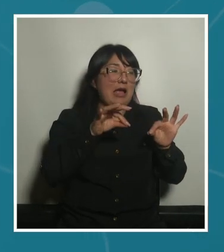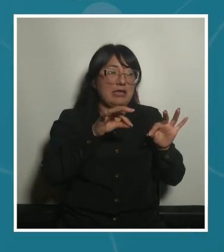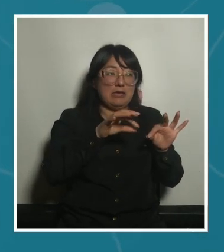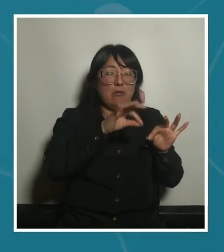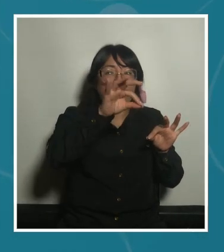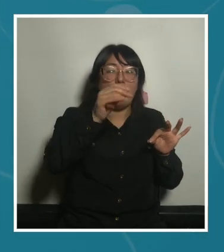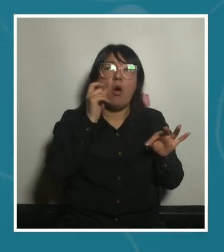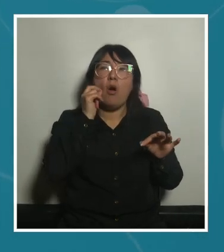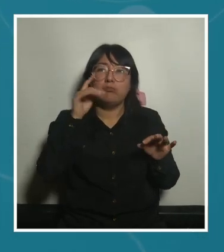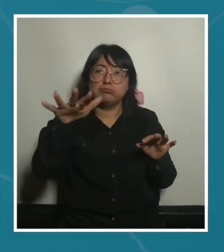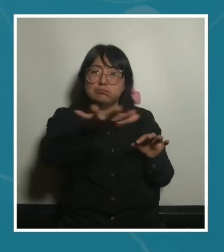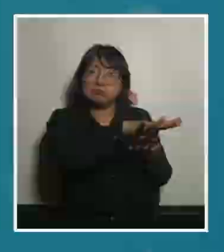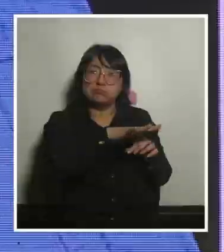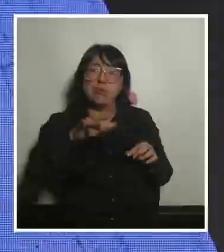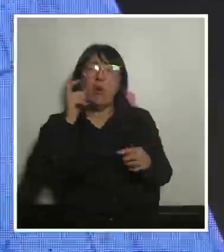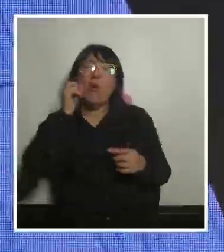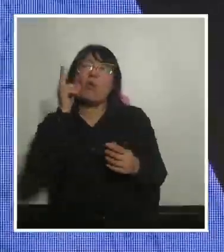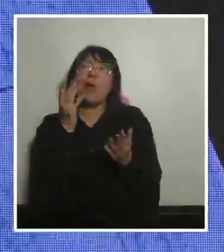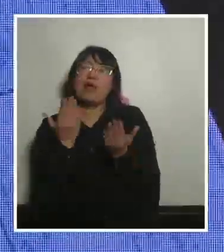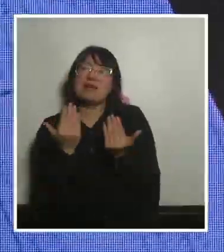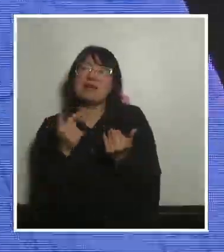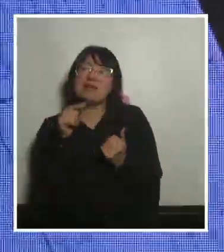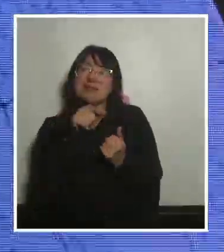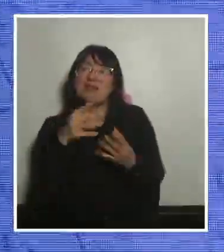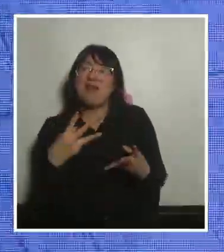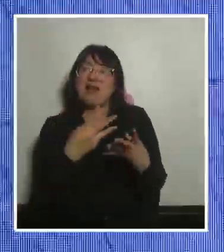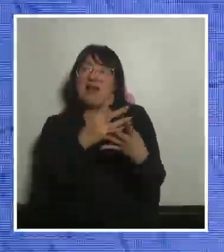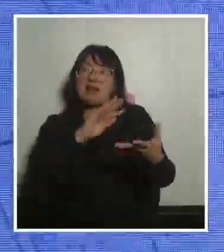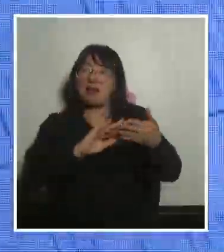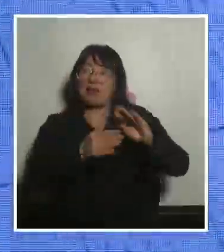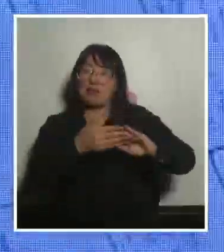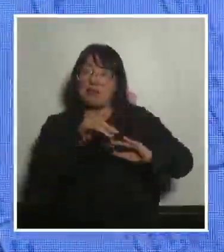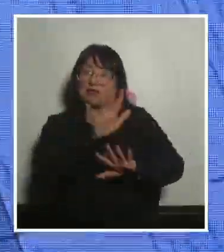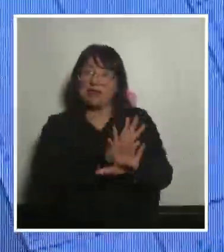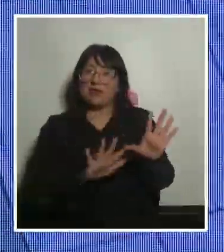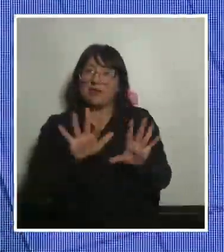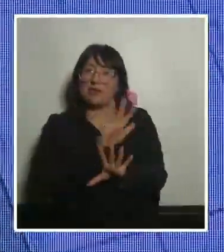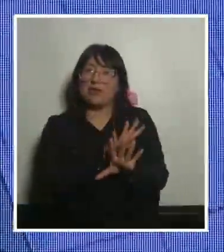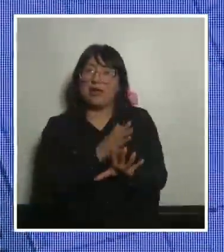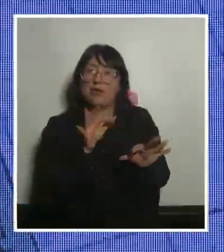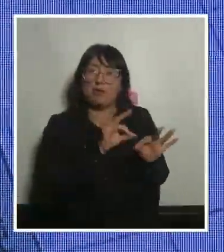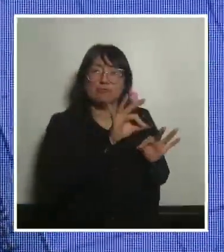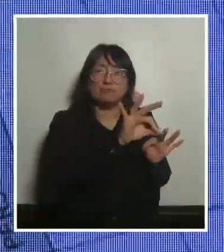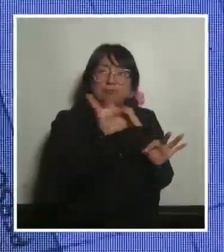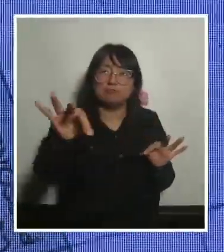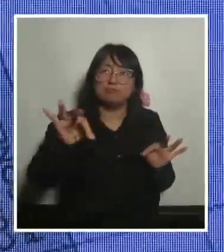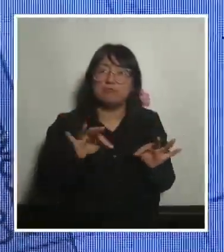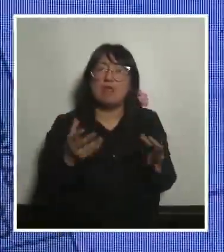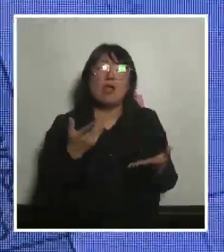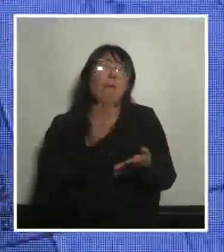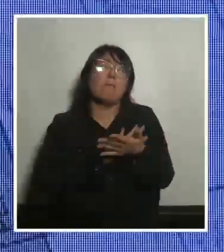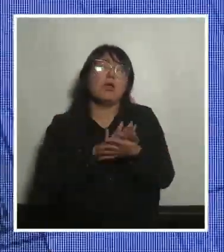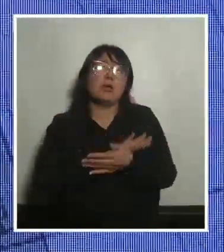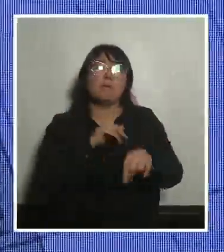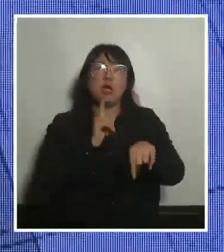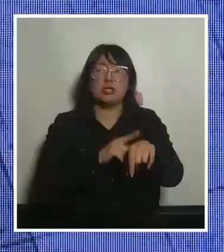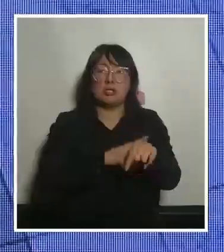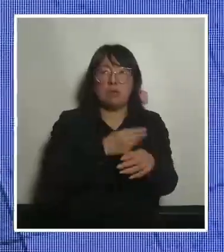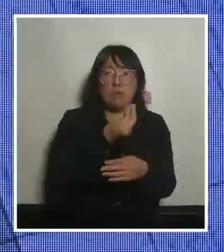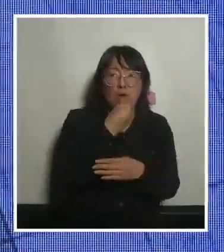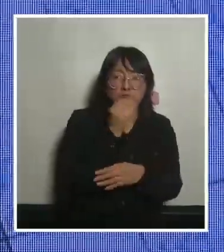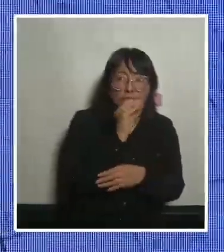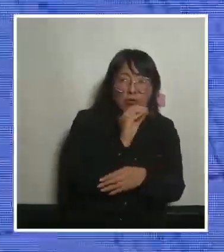cuáles son las necesidades que tiene esa red comunitaria de cuidados por necesidades vinculadas con la comida con la